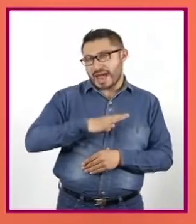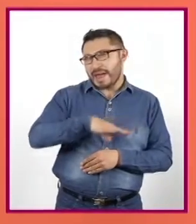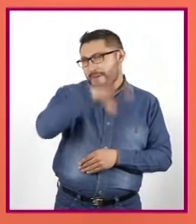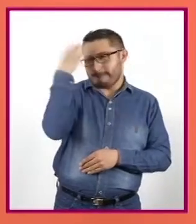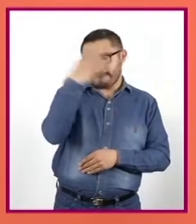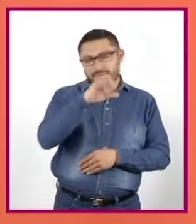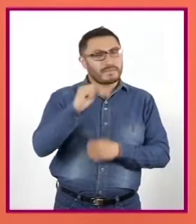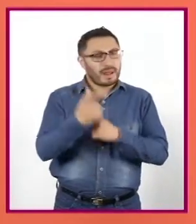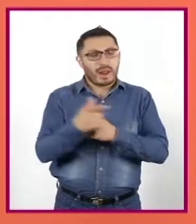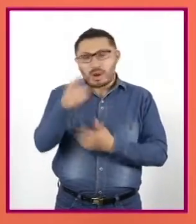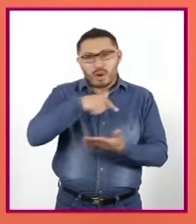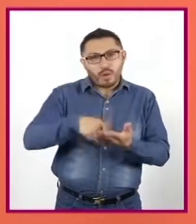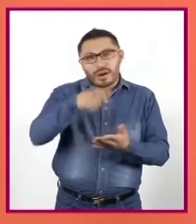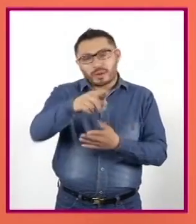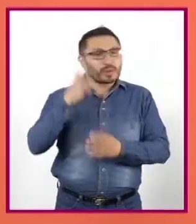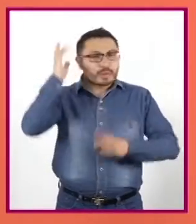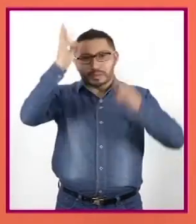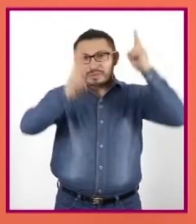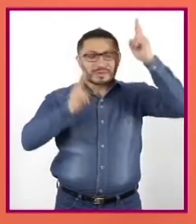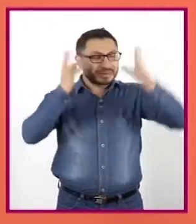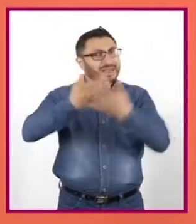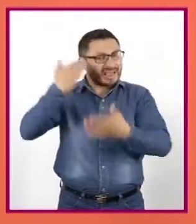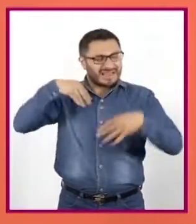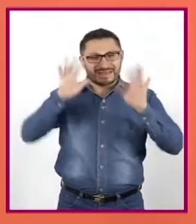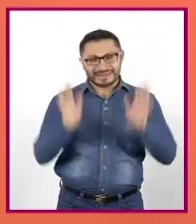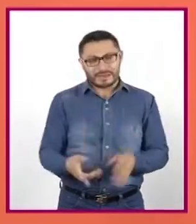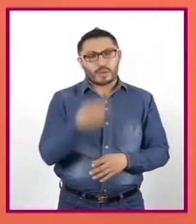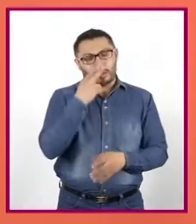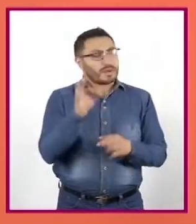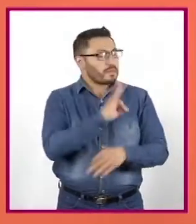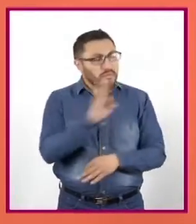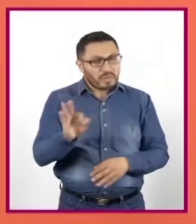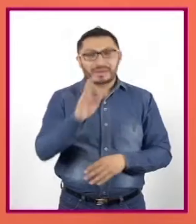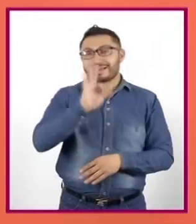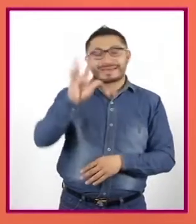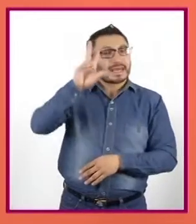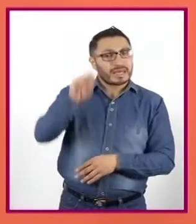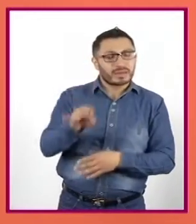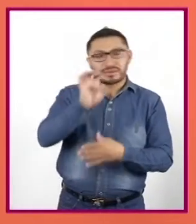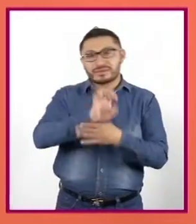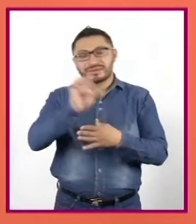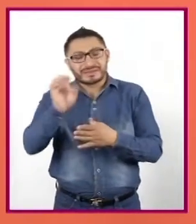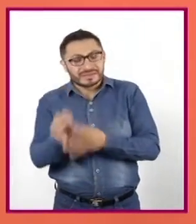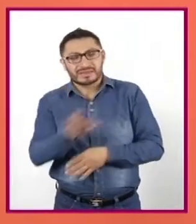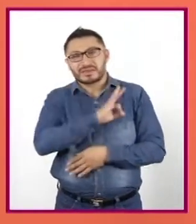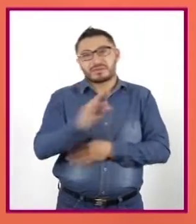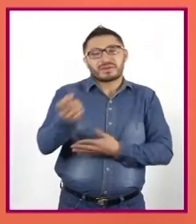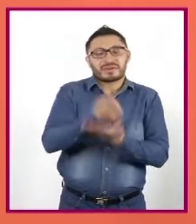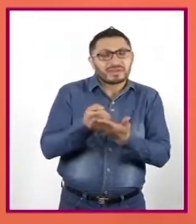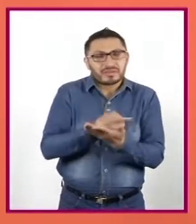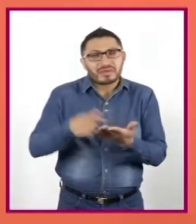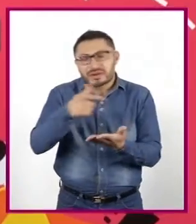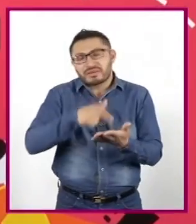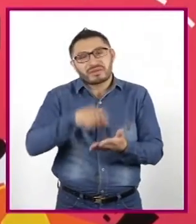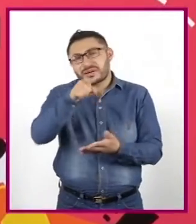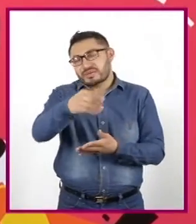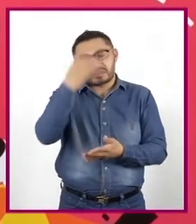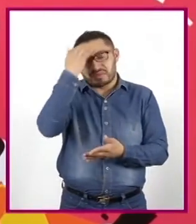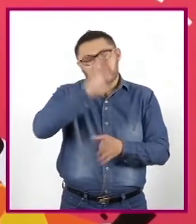visitado, también pueden hacer uso de ellas. Si no, pueden dibujar algún lugar donde quisieran estar.